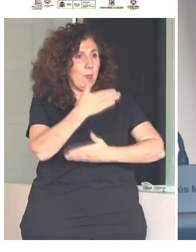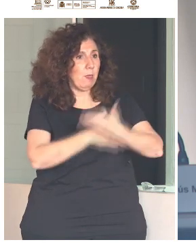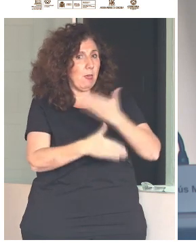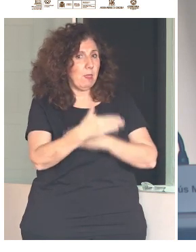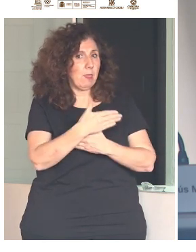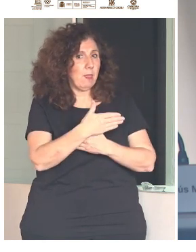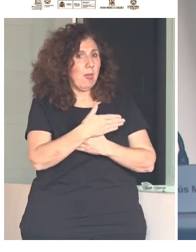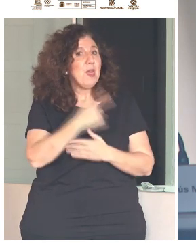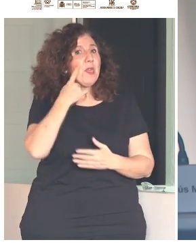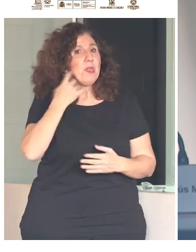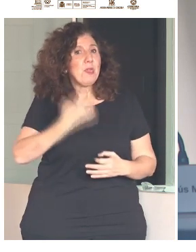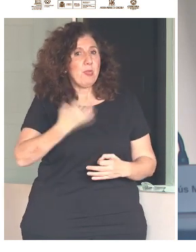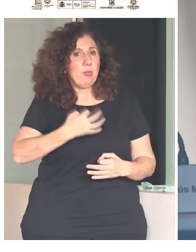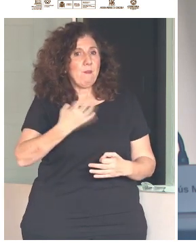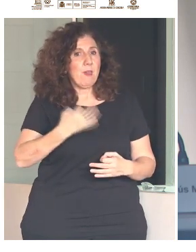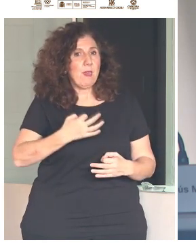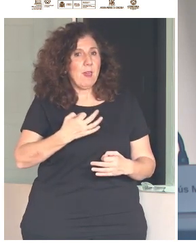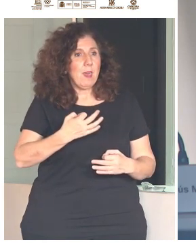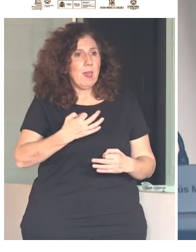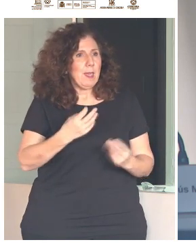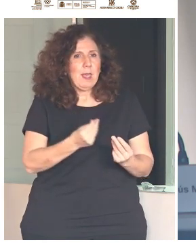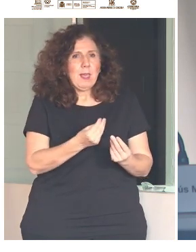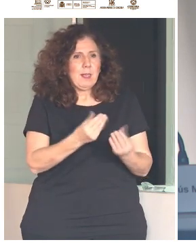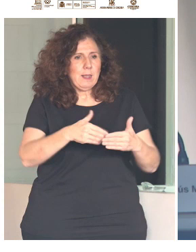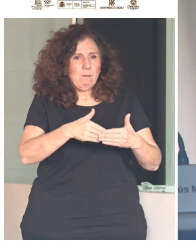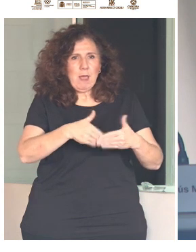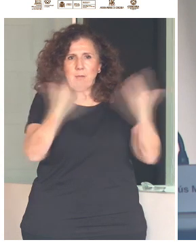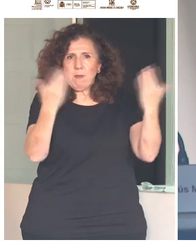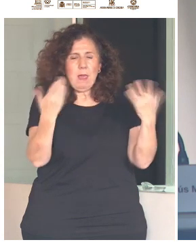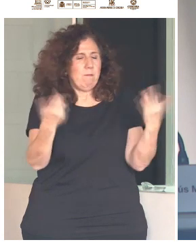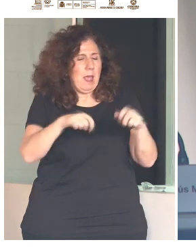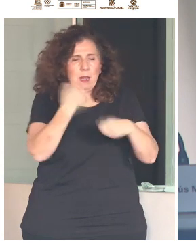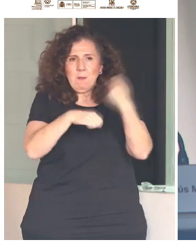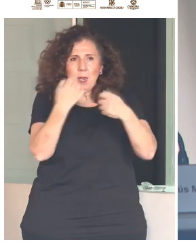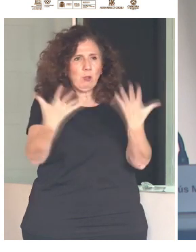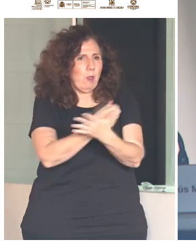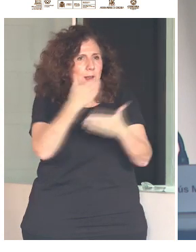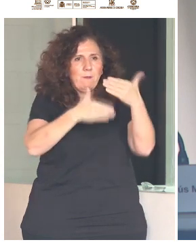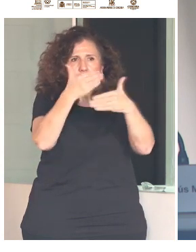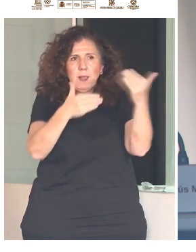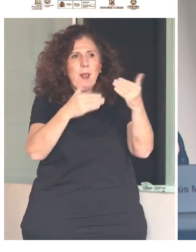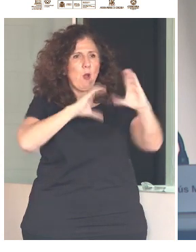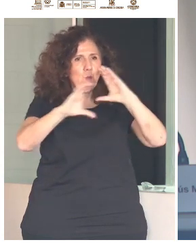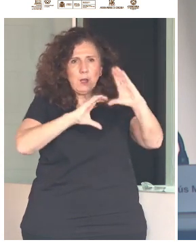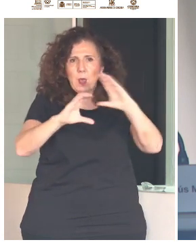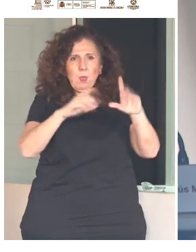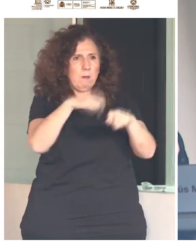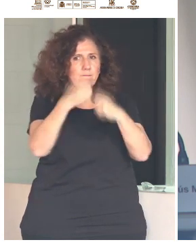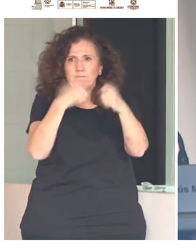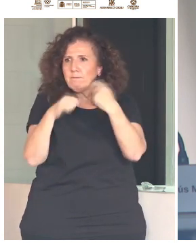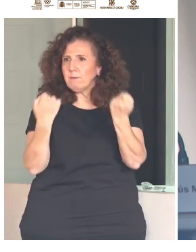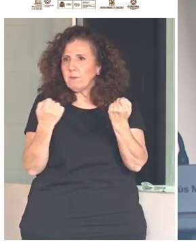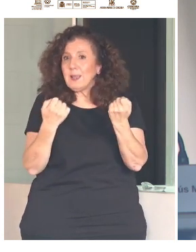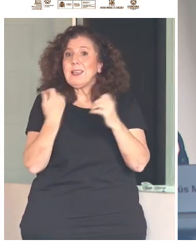requiere que se supriman todas las barreras que se oponen a las comunicaciones. Hablaba ya